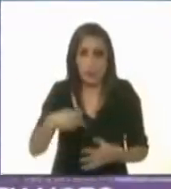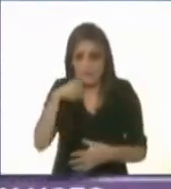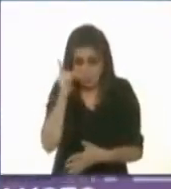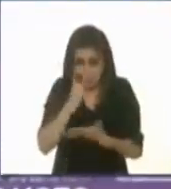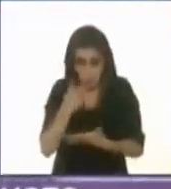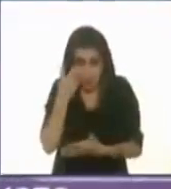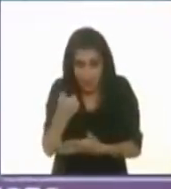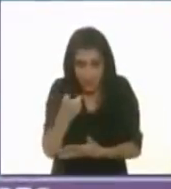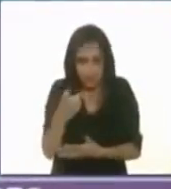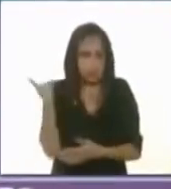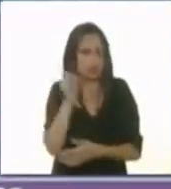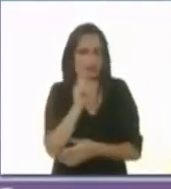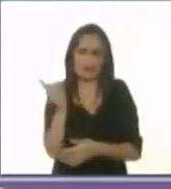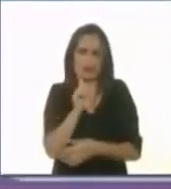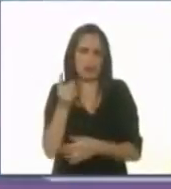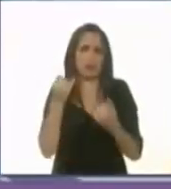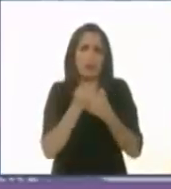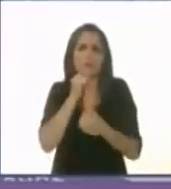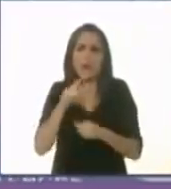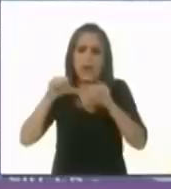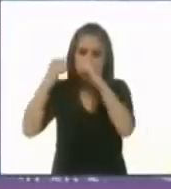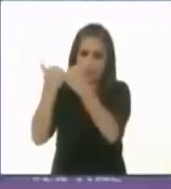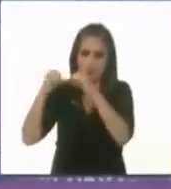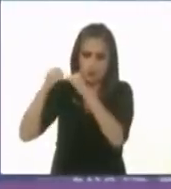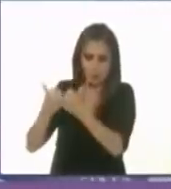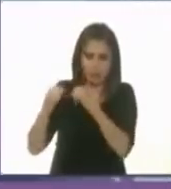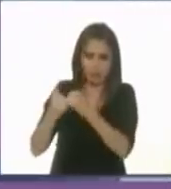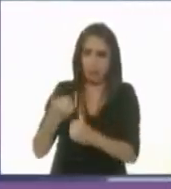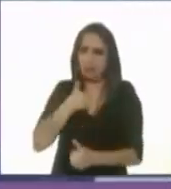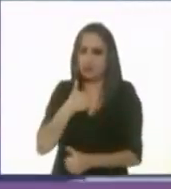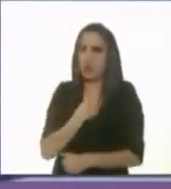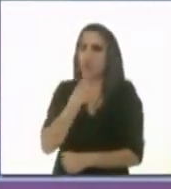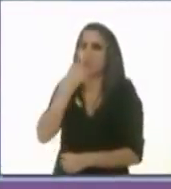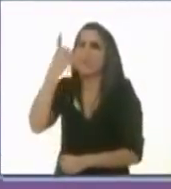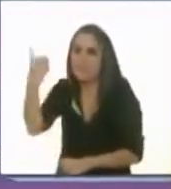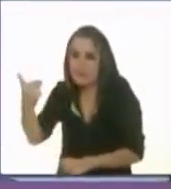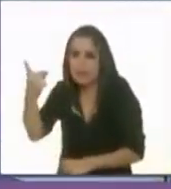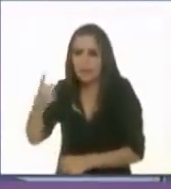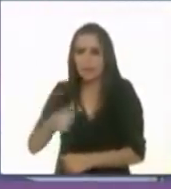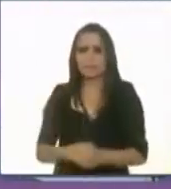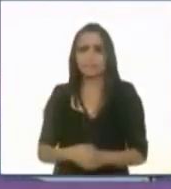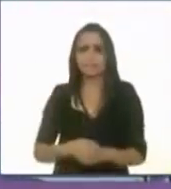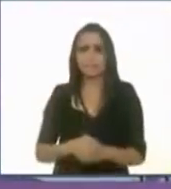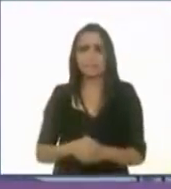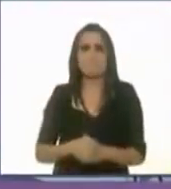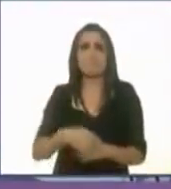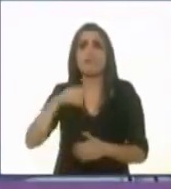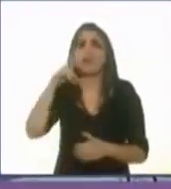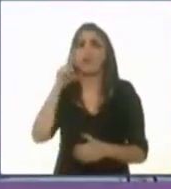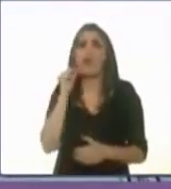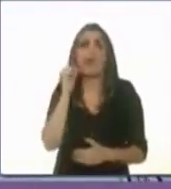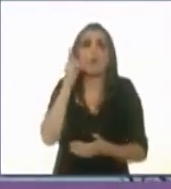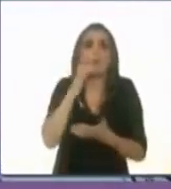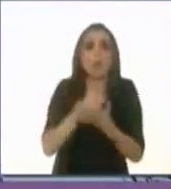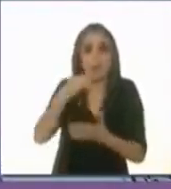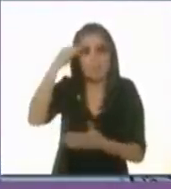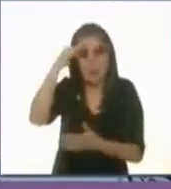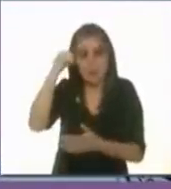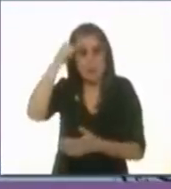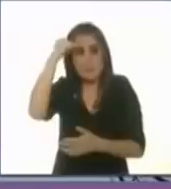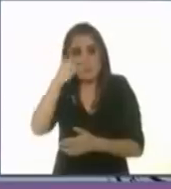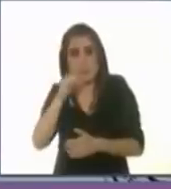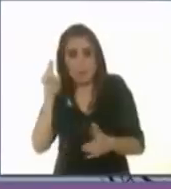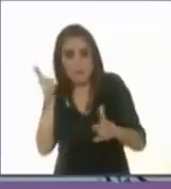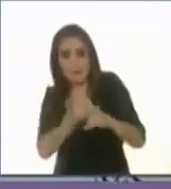sino que a estas asociaciones civiles les dije que no solamente, digo, no solo peca el que mata a la vaca,